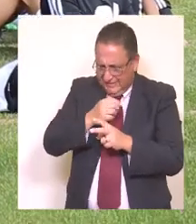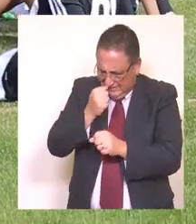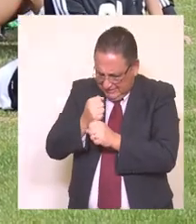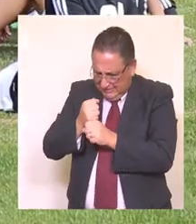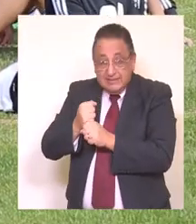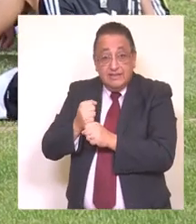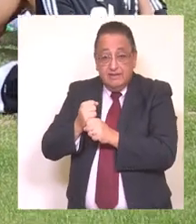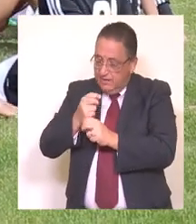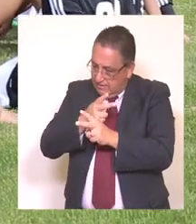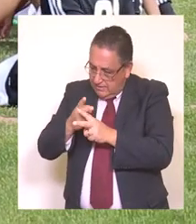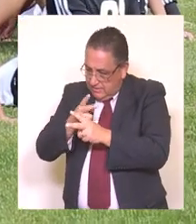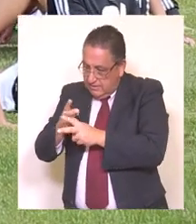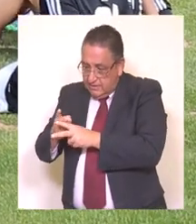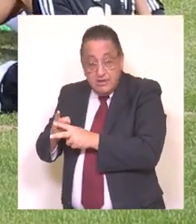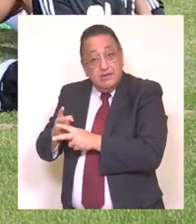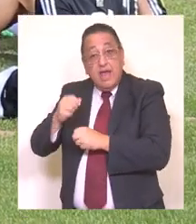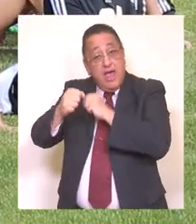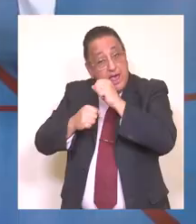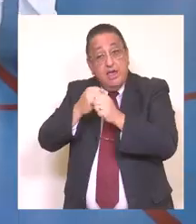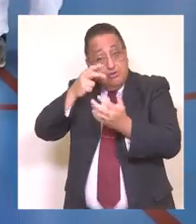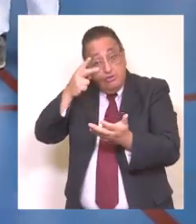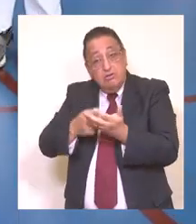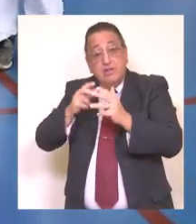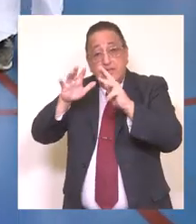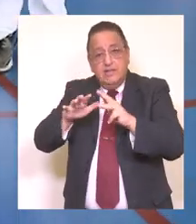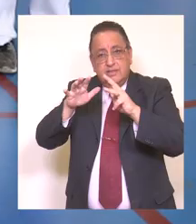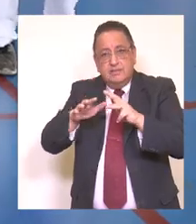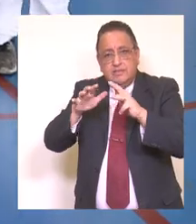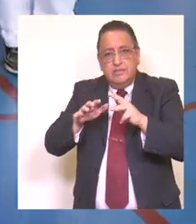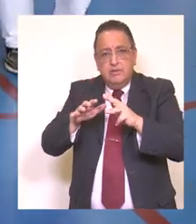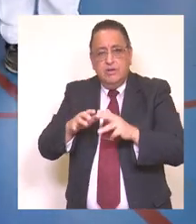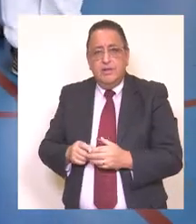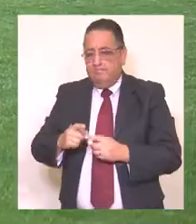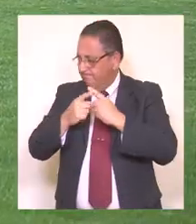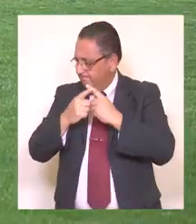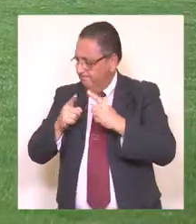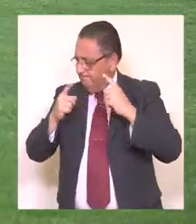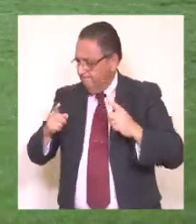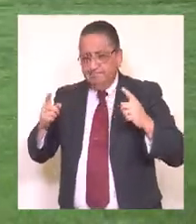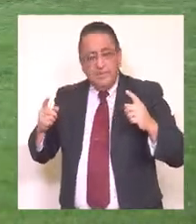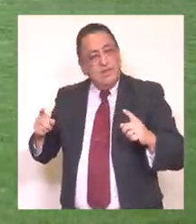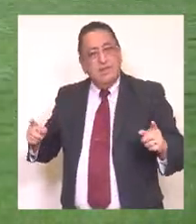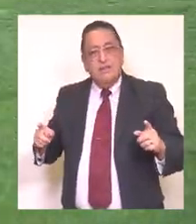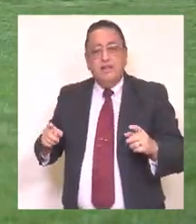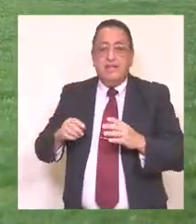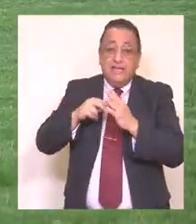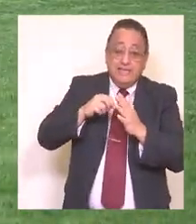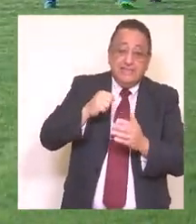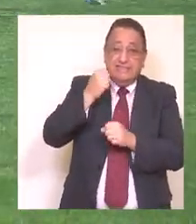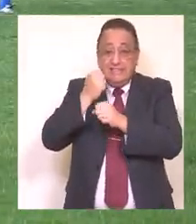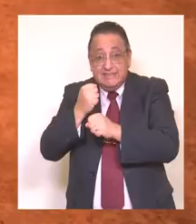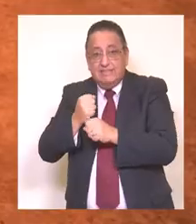al área extraescolar, otro ámbito de acción del Departamento de Educación, durante el 2019 continuamos desarrollando diferentes